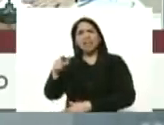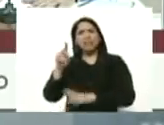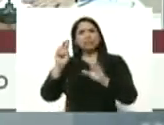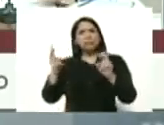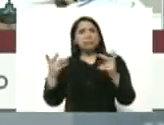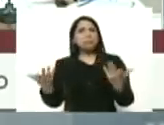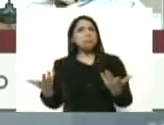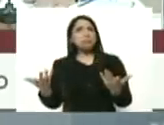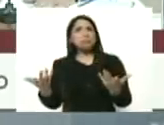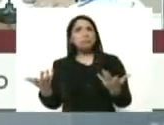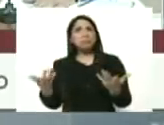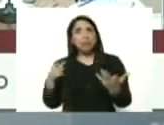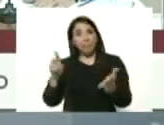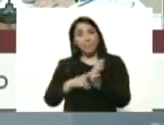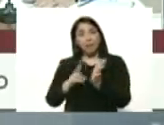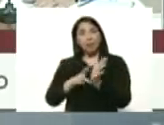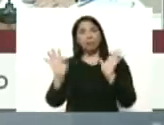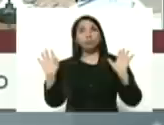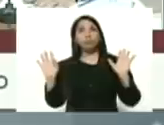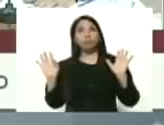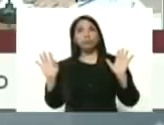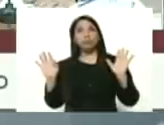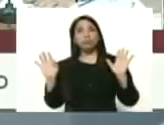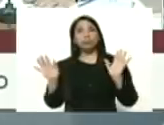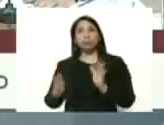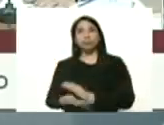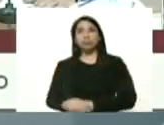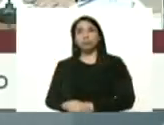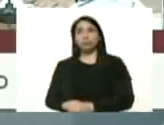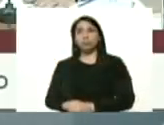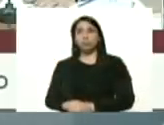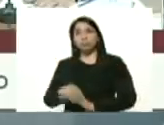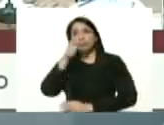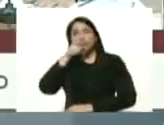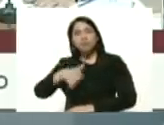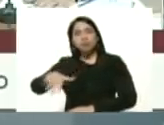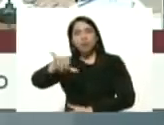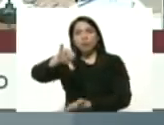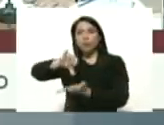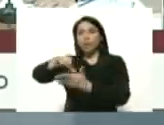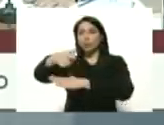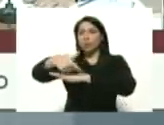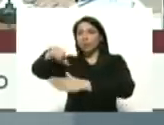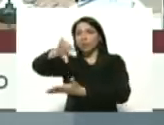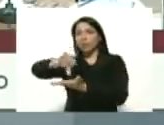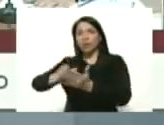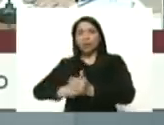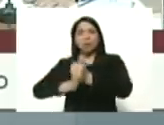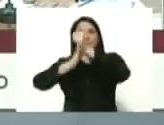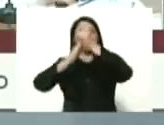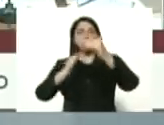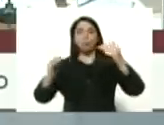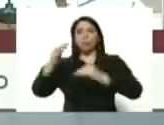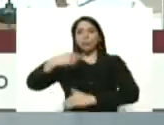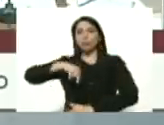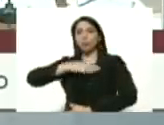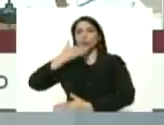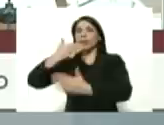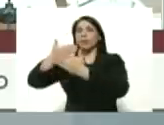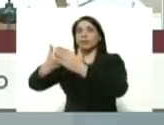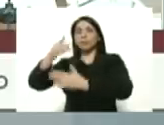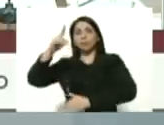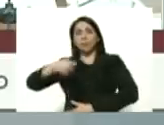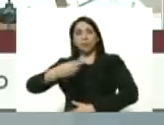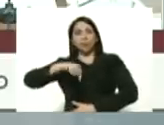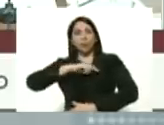esa es la verdad así que al pueblo de Irán al gobierno de Irán al líder supremo nuestro agradecimiento